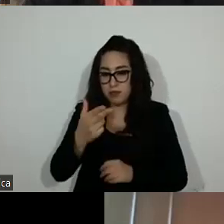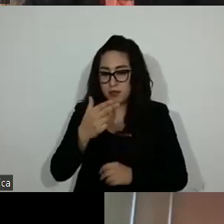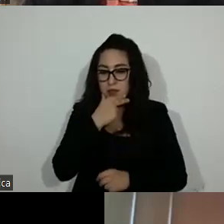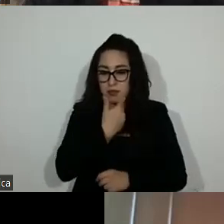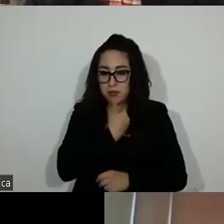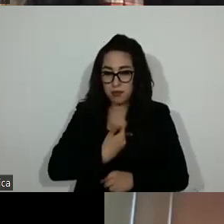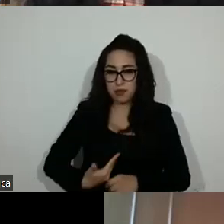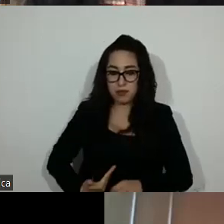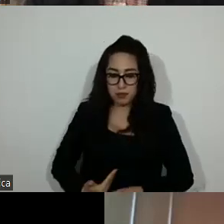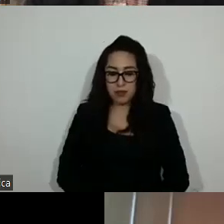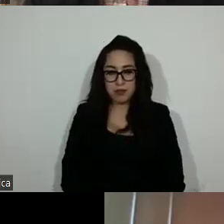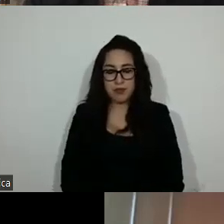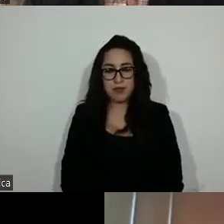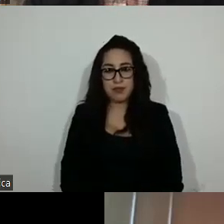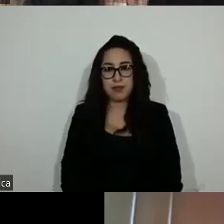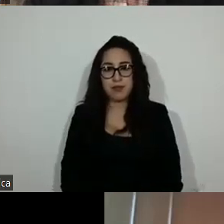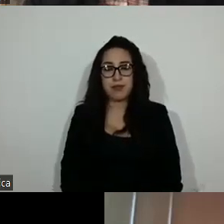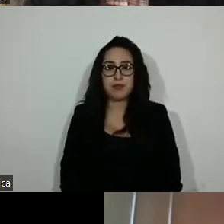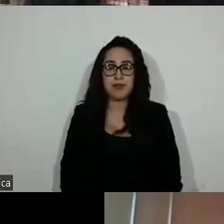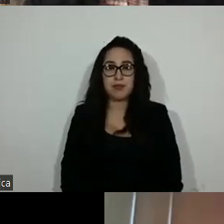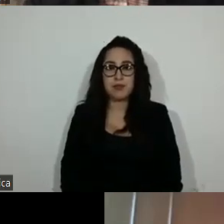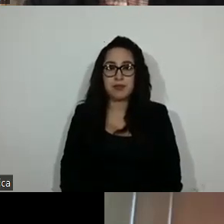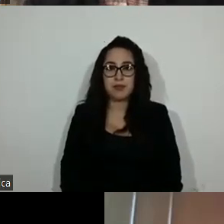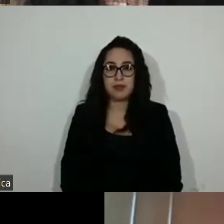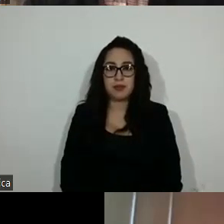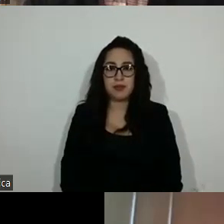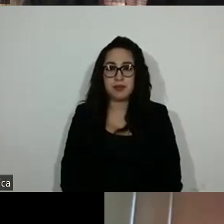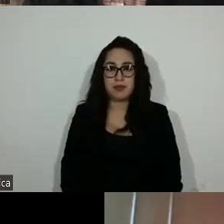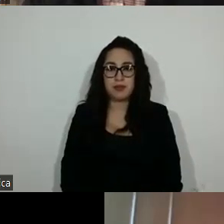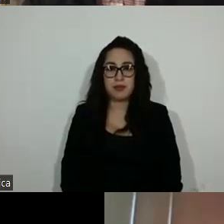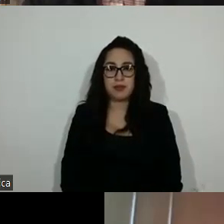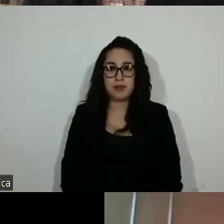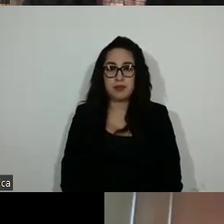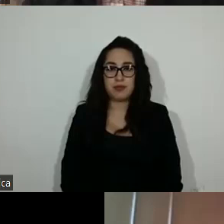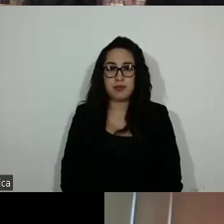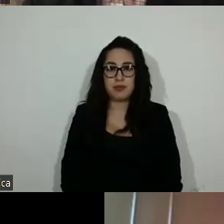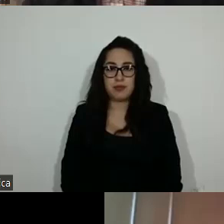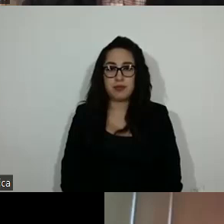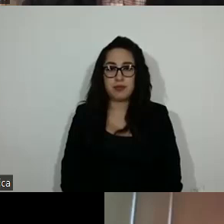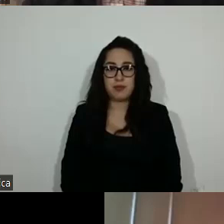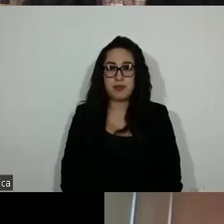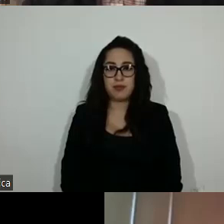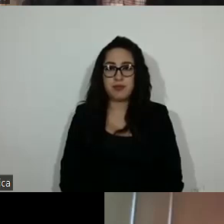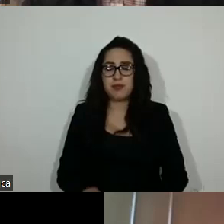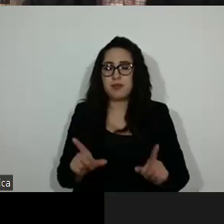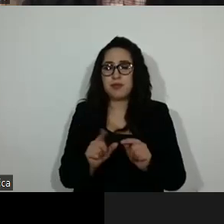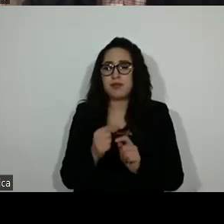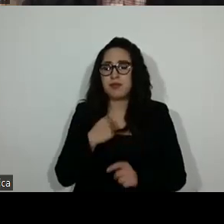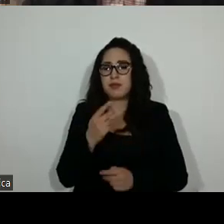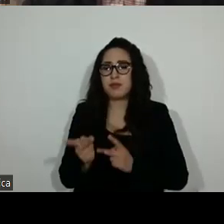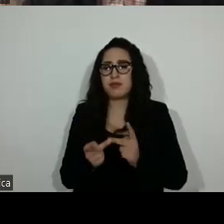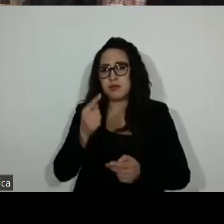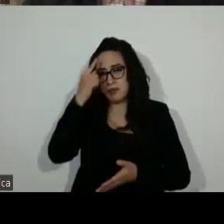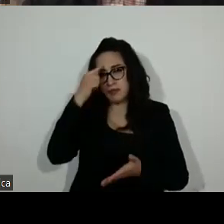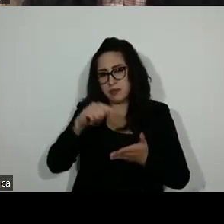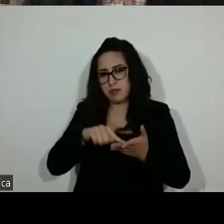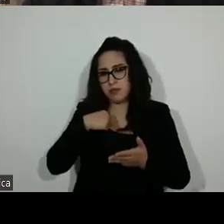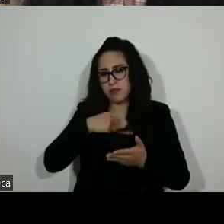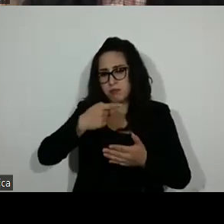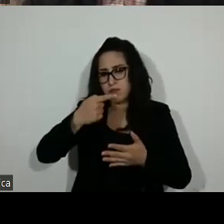su instrucción, diputado presidente. Muchas gracias, diputado. Solamente una consulta. Yo había contado catorce votos.